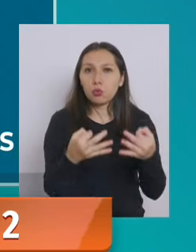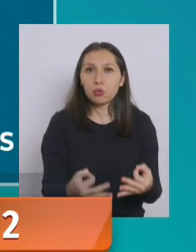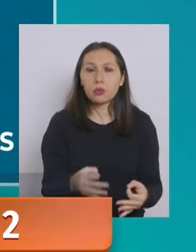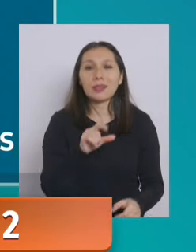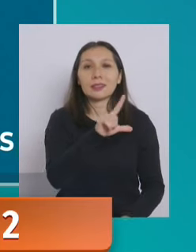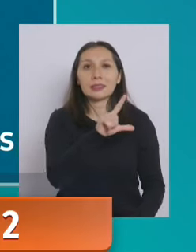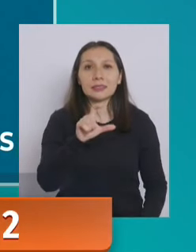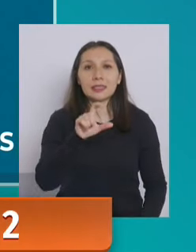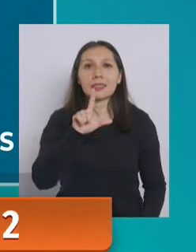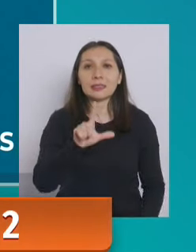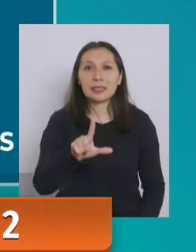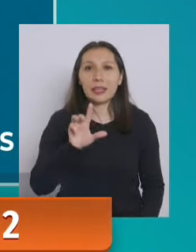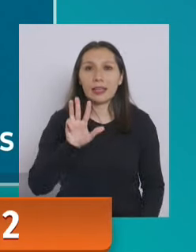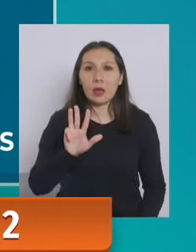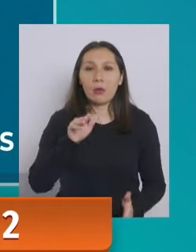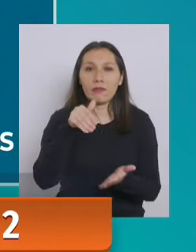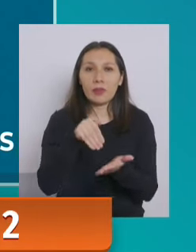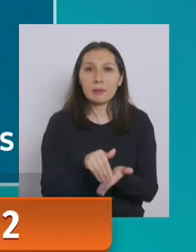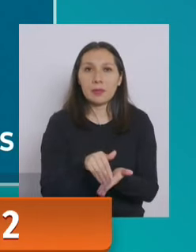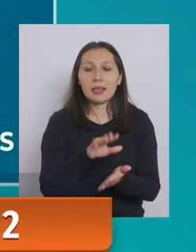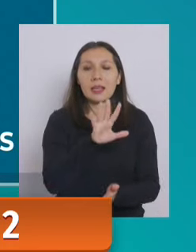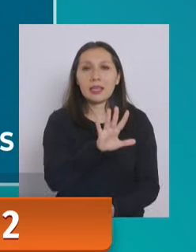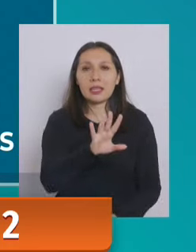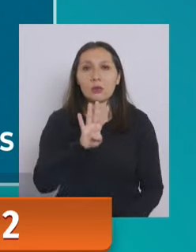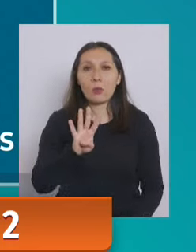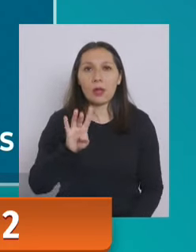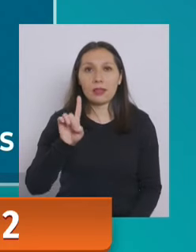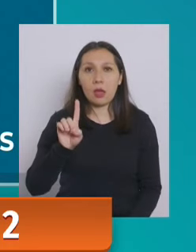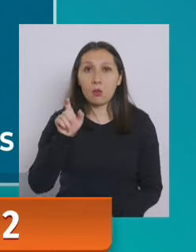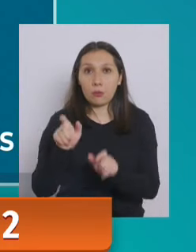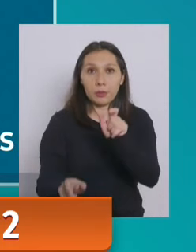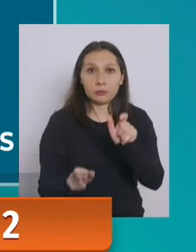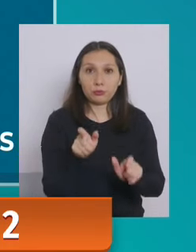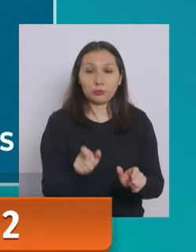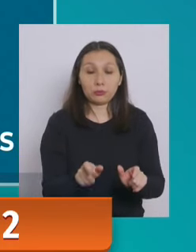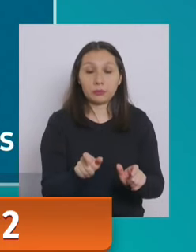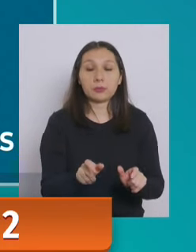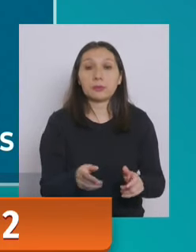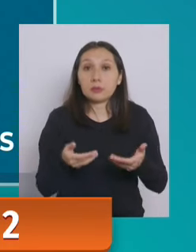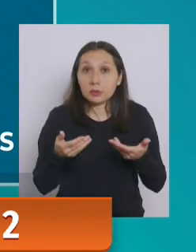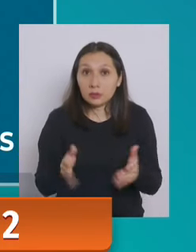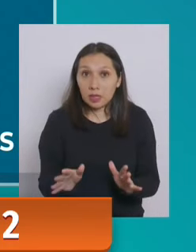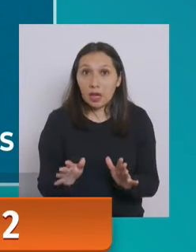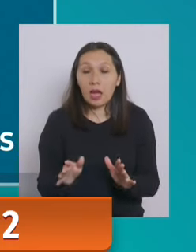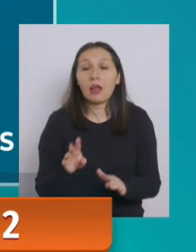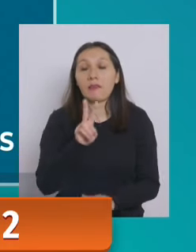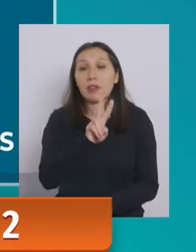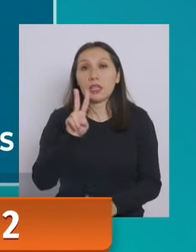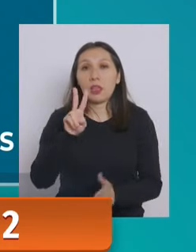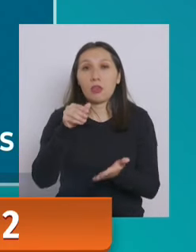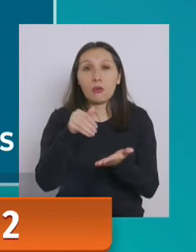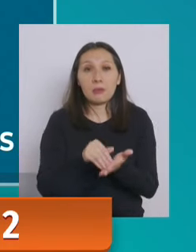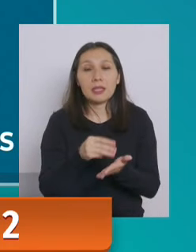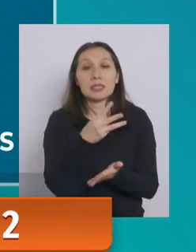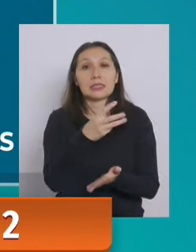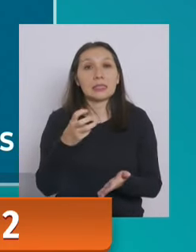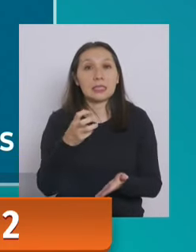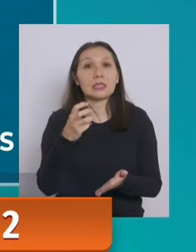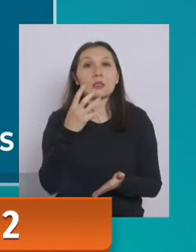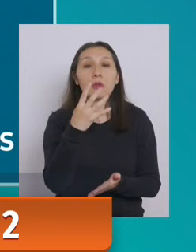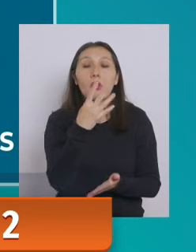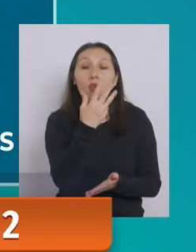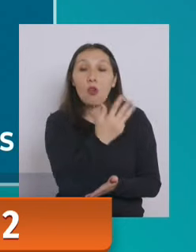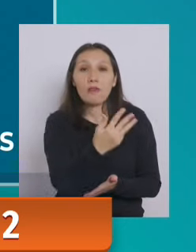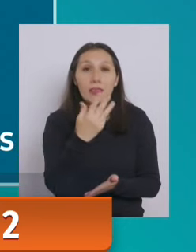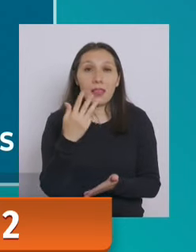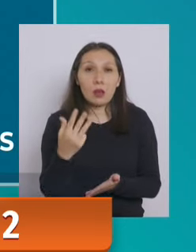a setecientos setenta y nueve mil quinientos cuarenta y uno de las cuales veintidós mil trescientos noventa y